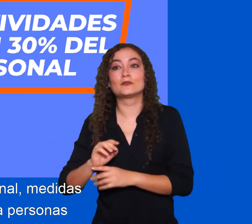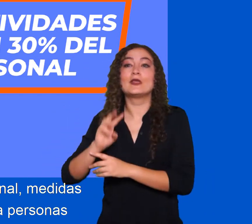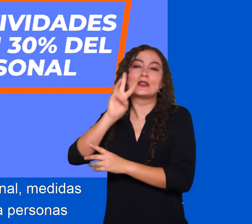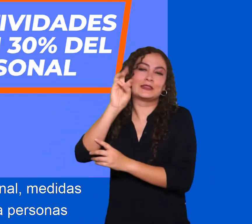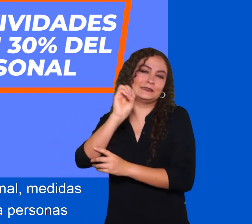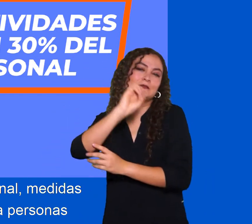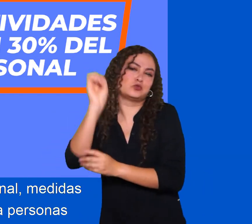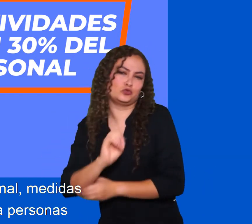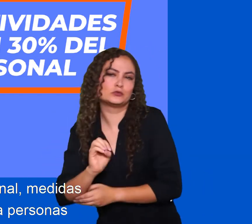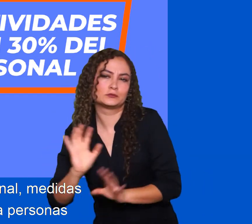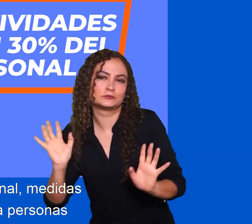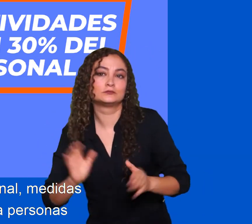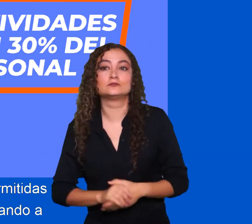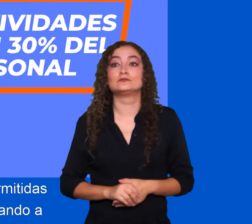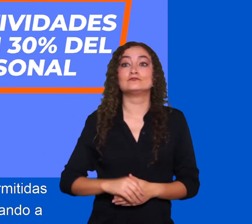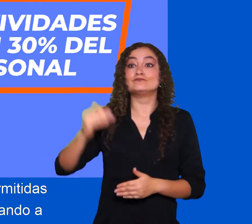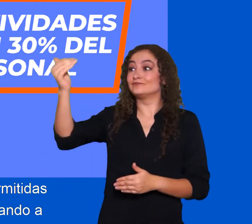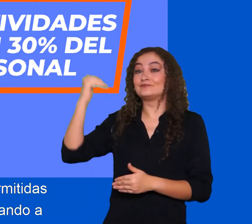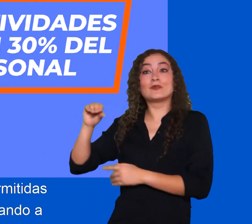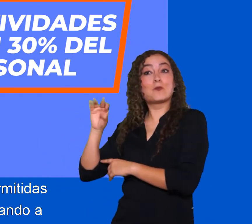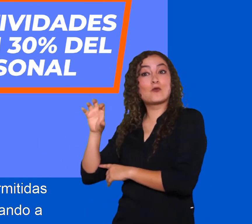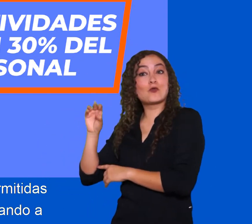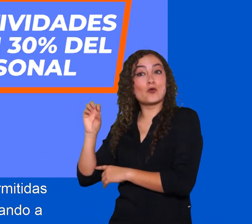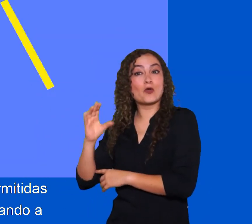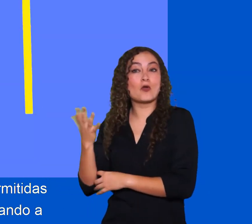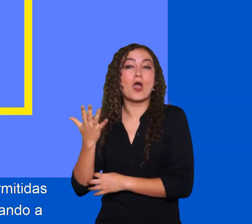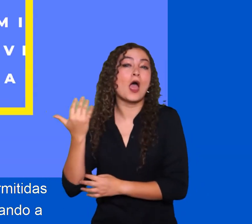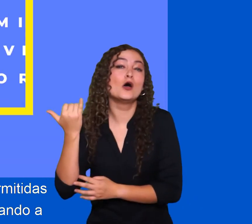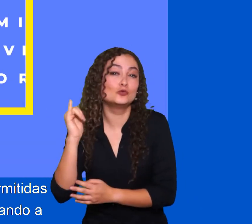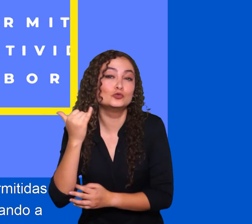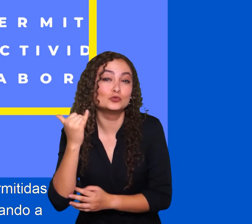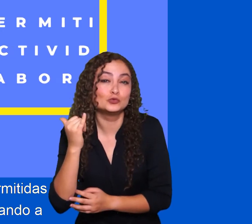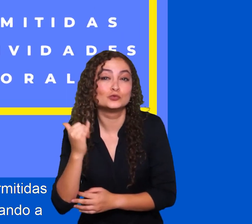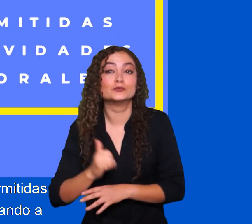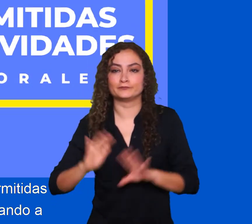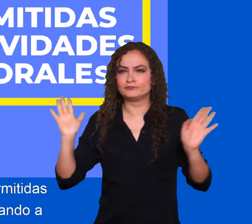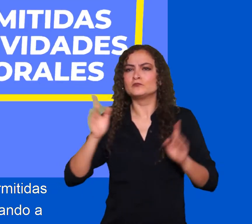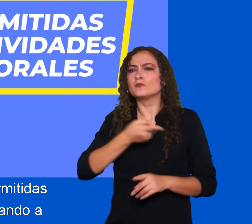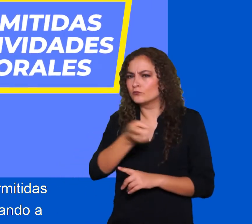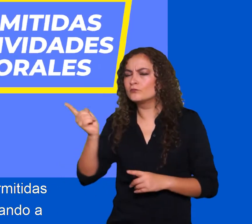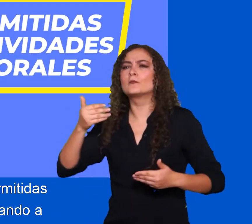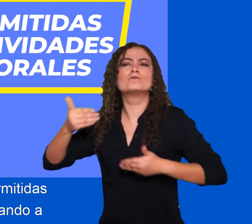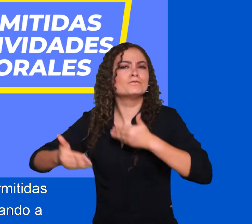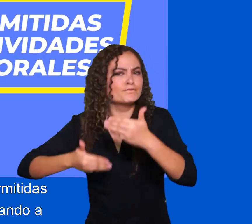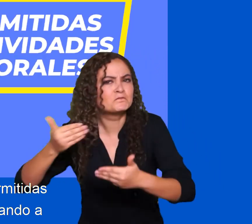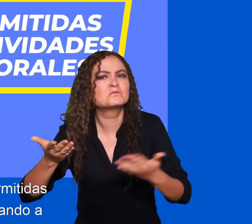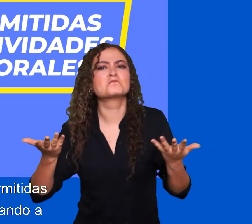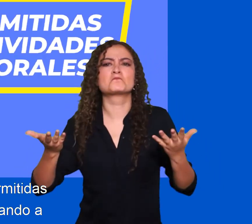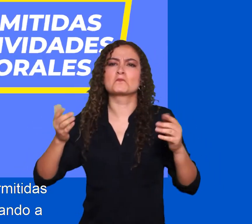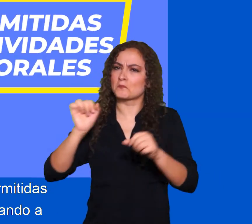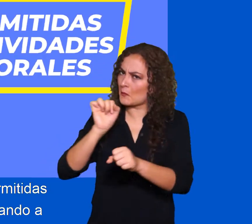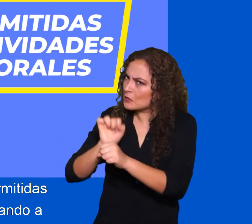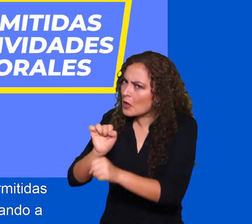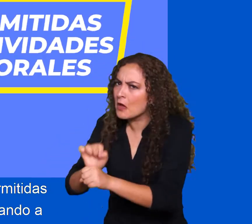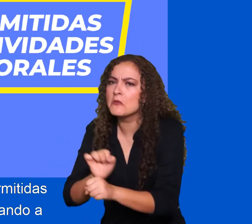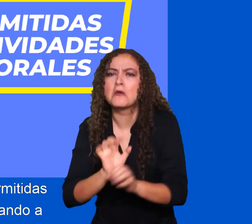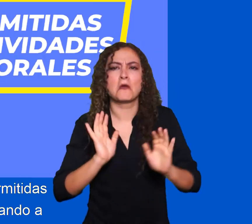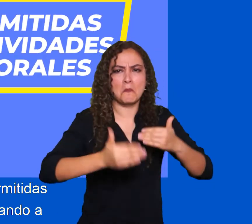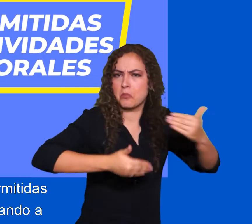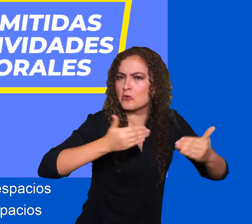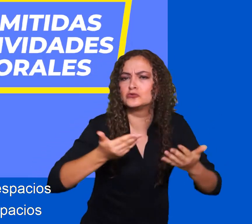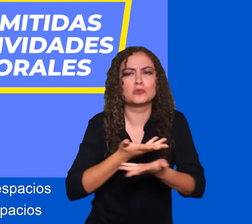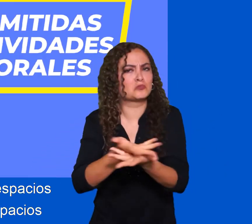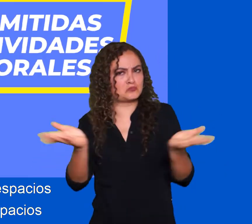cuidado de la salud, en especial a personas vulnerables. Color amarillo. Están permitidas todas las actividades laborales,